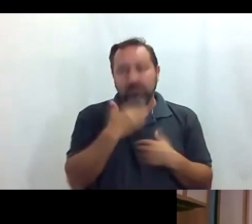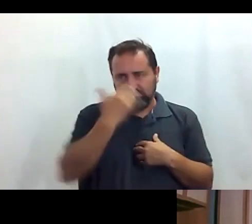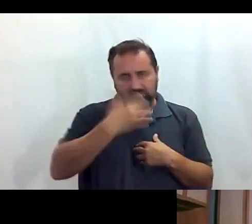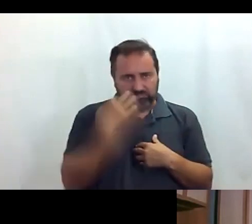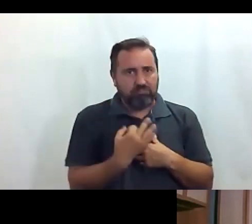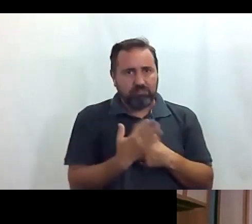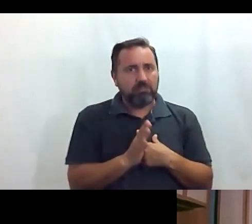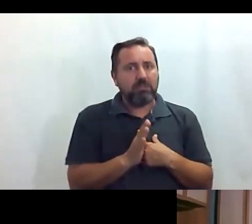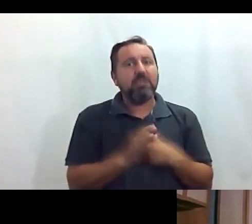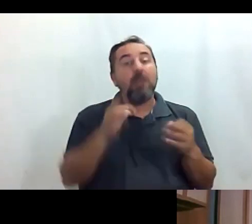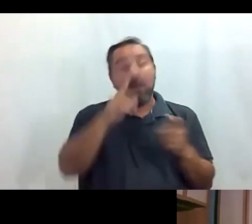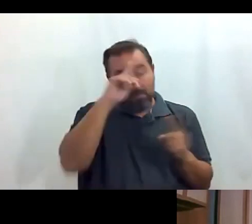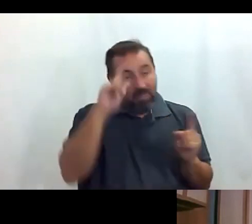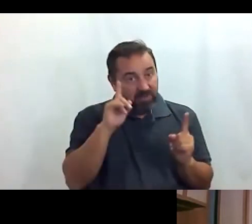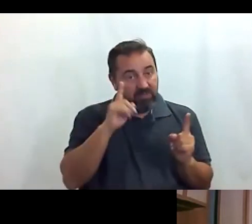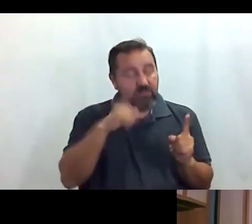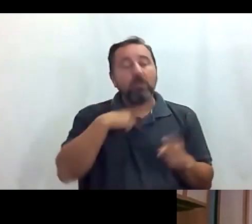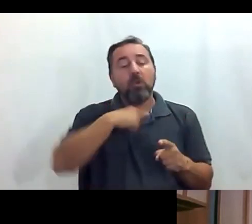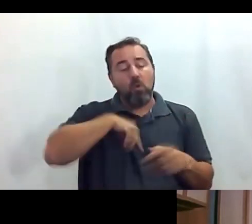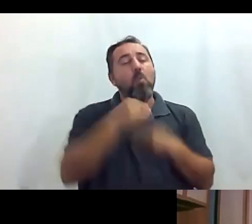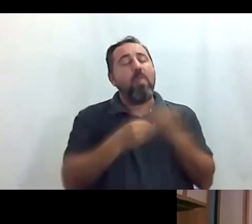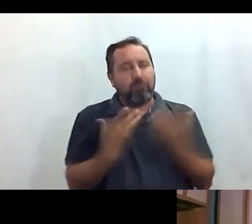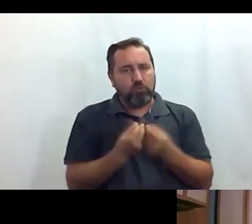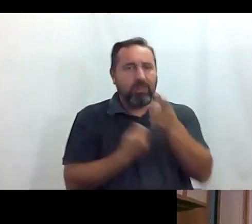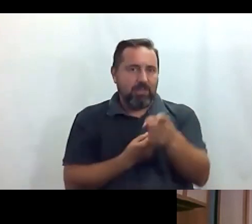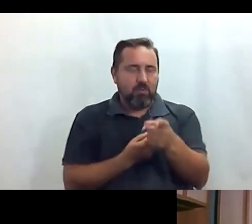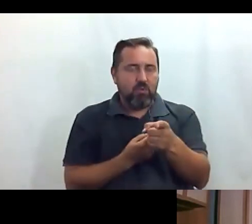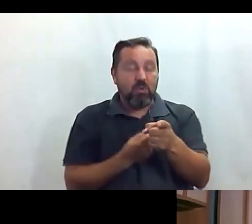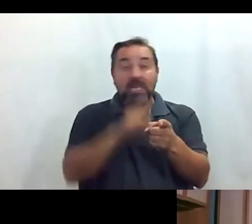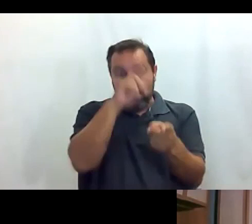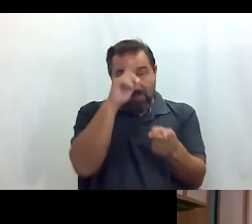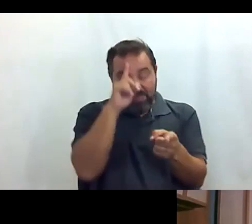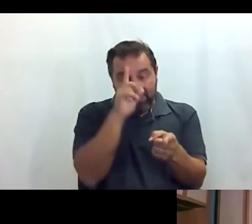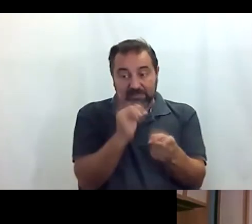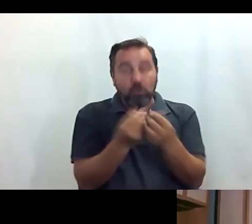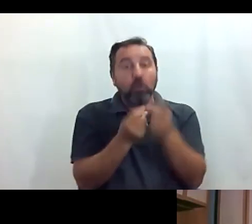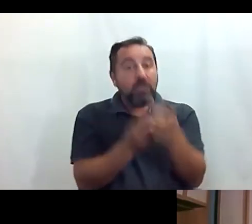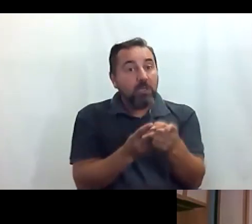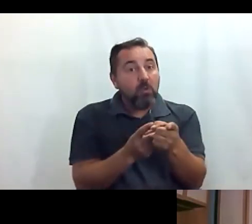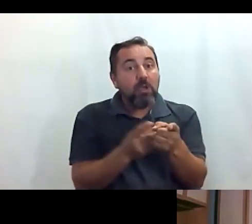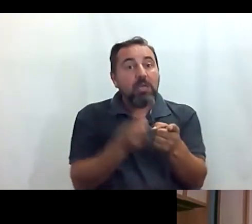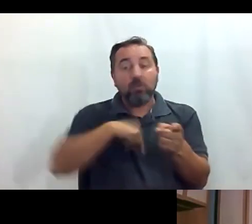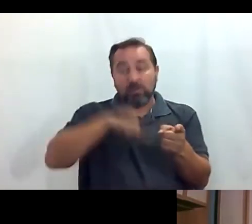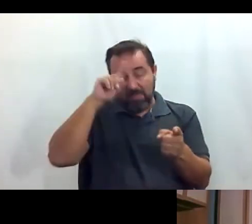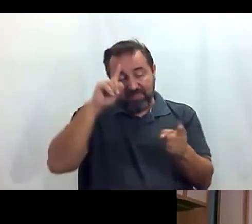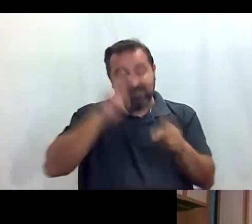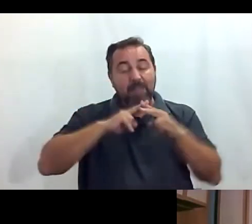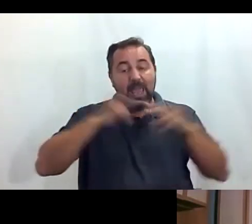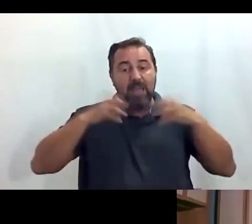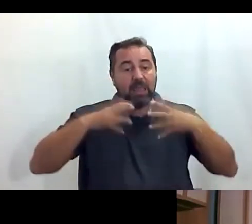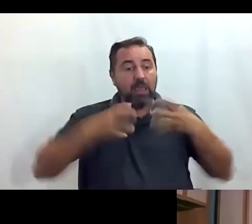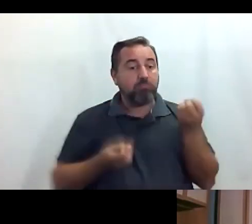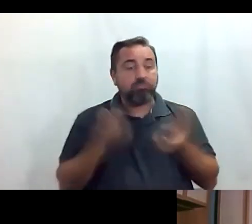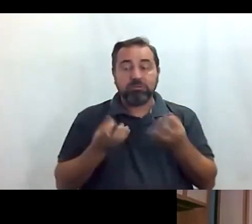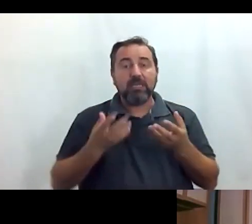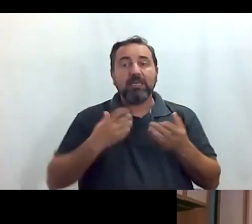catedral y es que Madrid lo hacemos contigo y Madrid existe contigo y la energía que generamos en Madrid es porque es una energía que